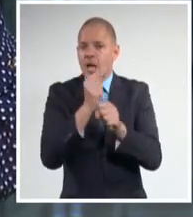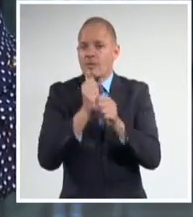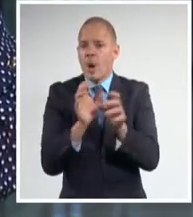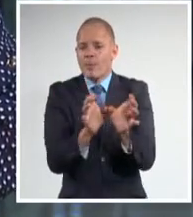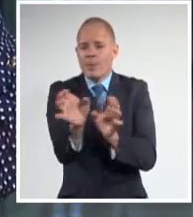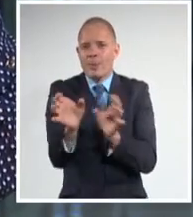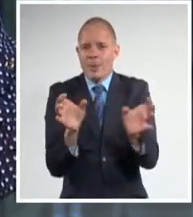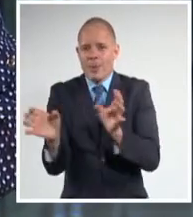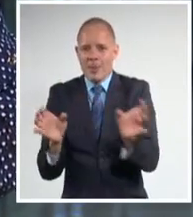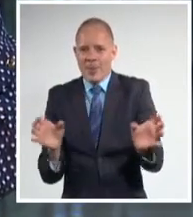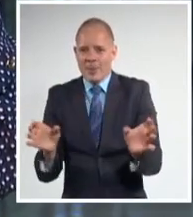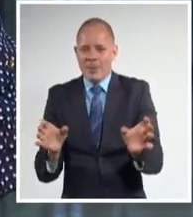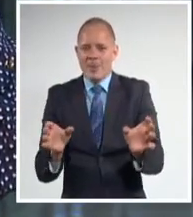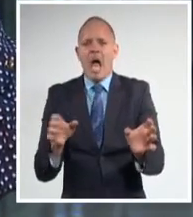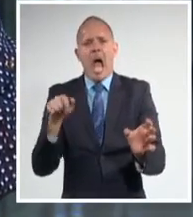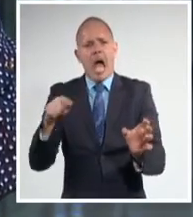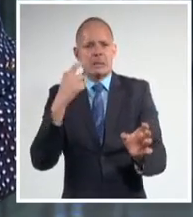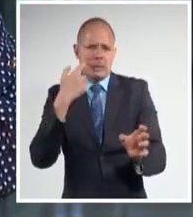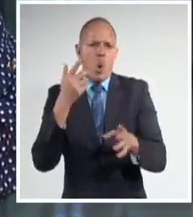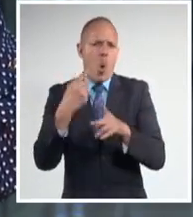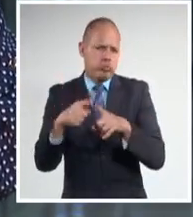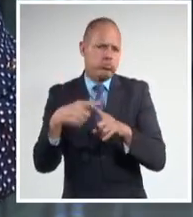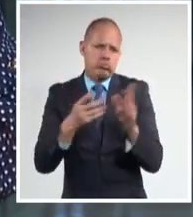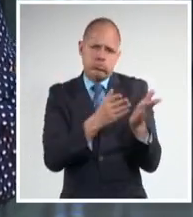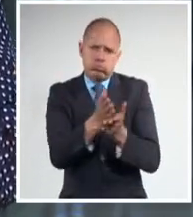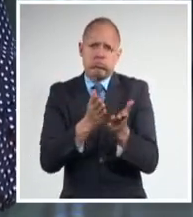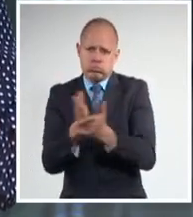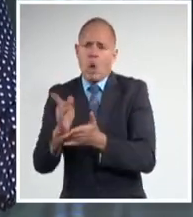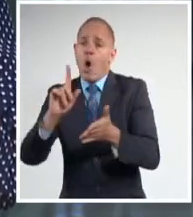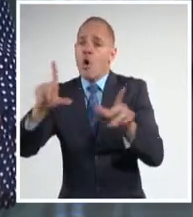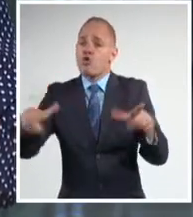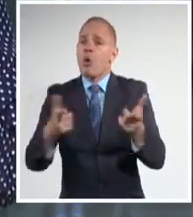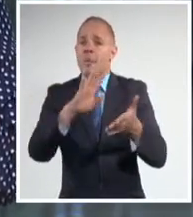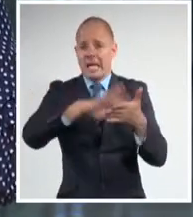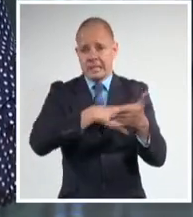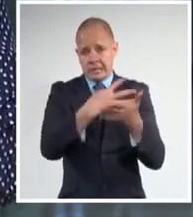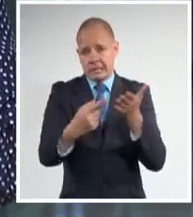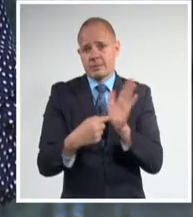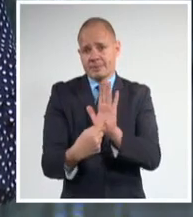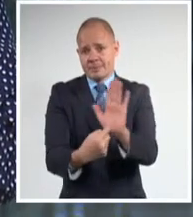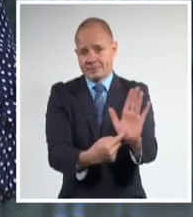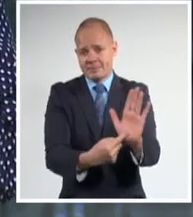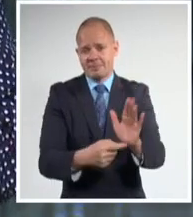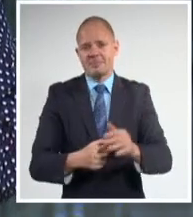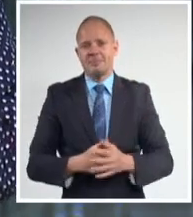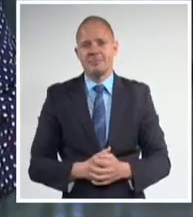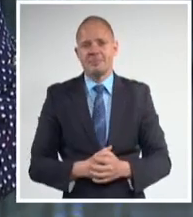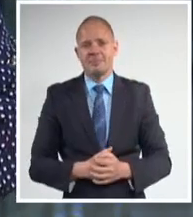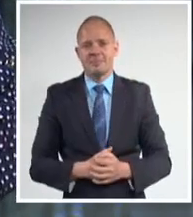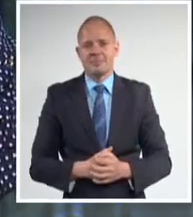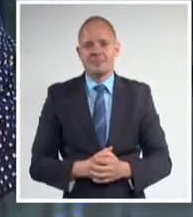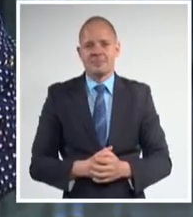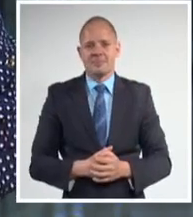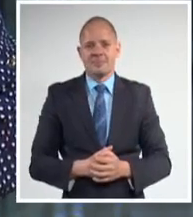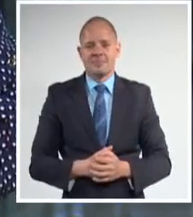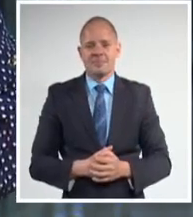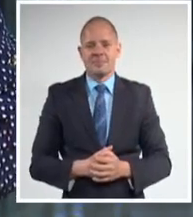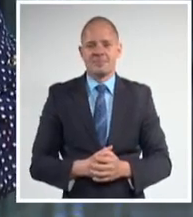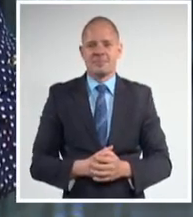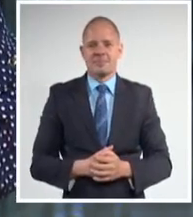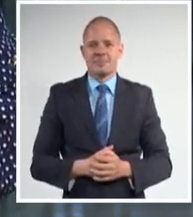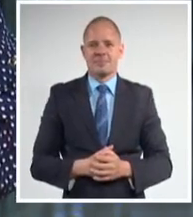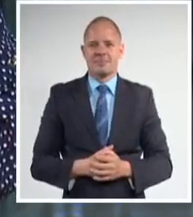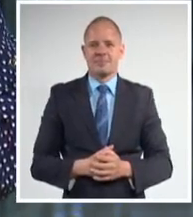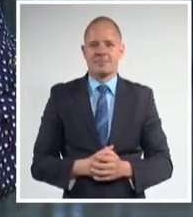permanentes de los diputados como parte del cronograma previo al octavo periodo de sesiones de la Asamblea Nacional. Fue un reporte de